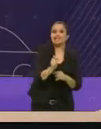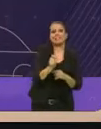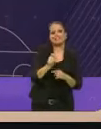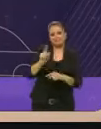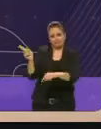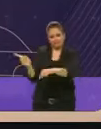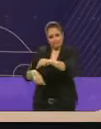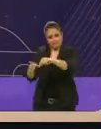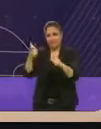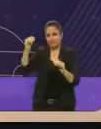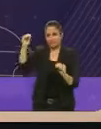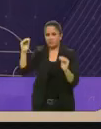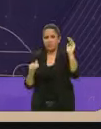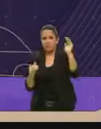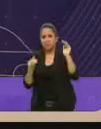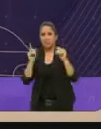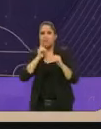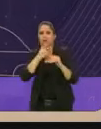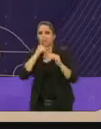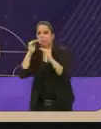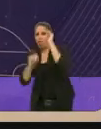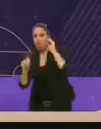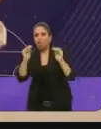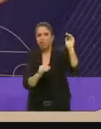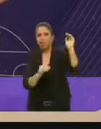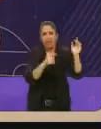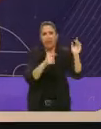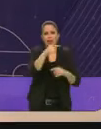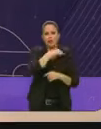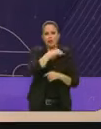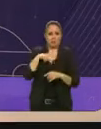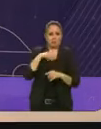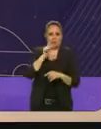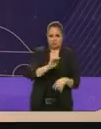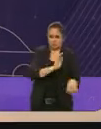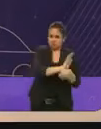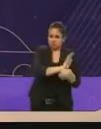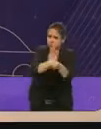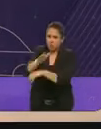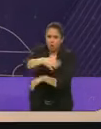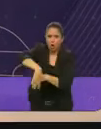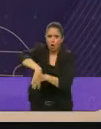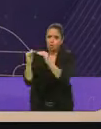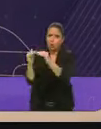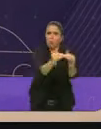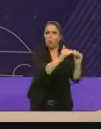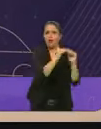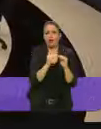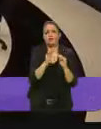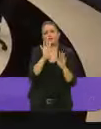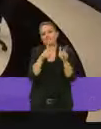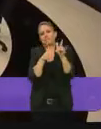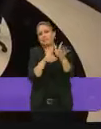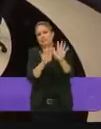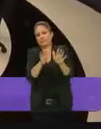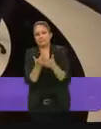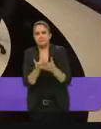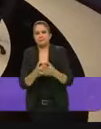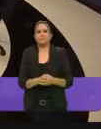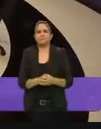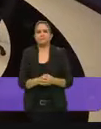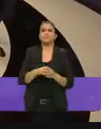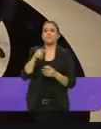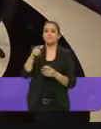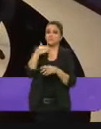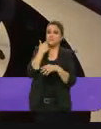esas desigualdades porque partimos de cero. Pero bueno, ahorita continuamos. Candidato Santiago Taboada, alusión directa, quiere